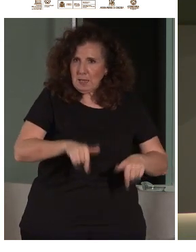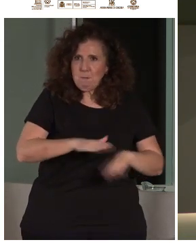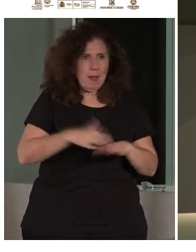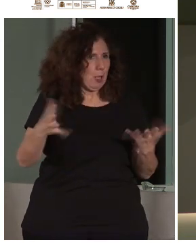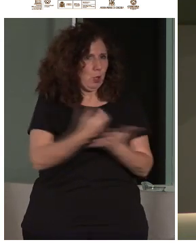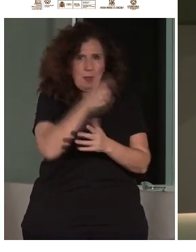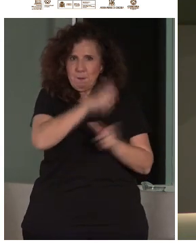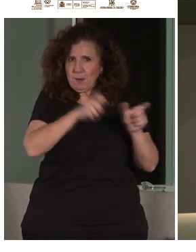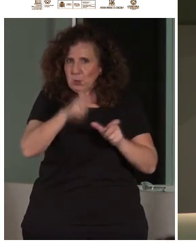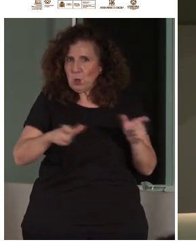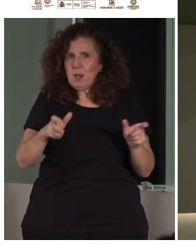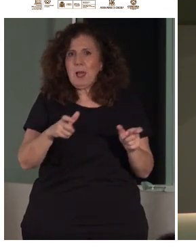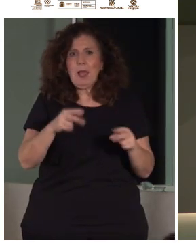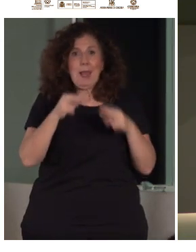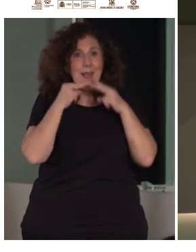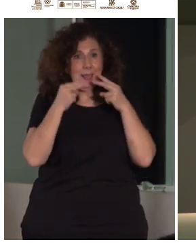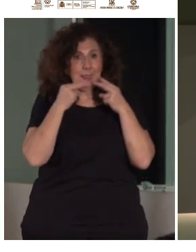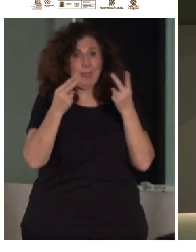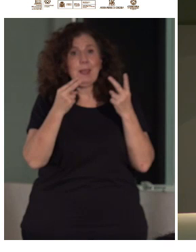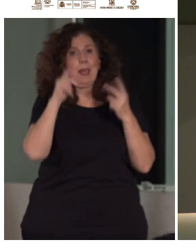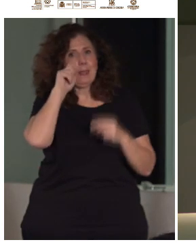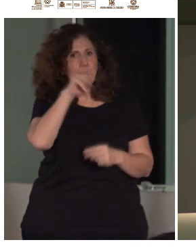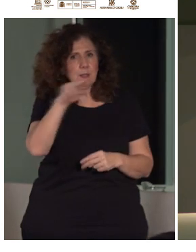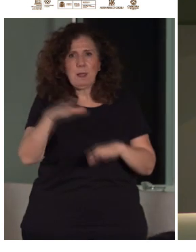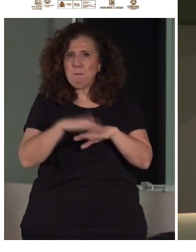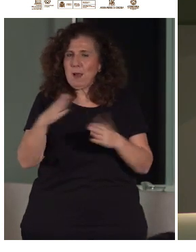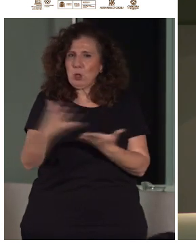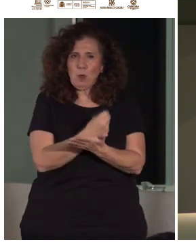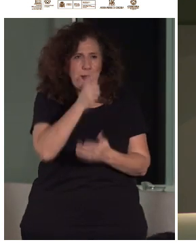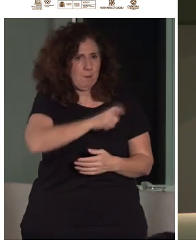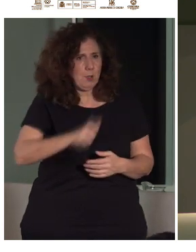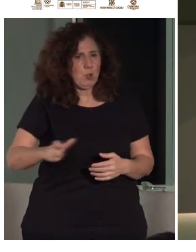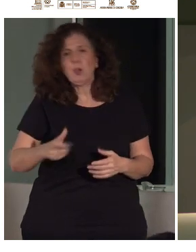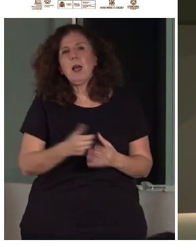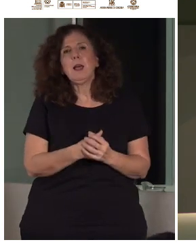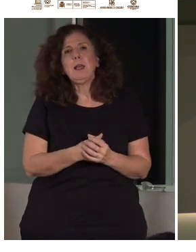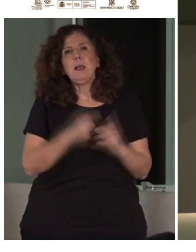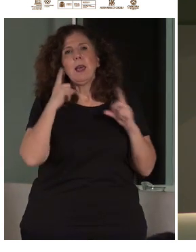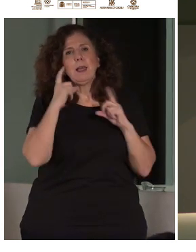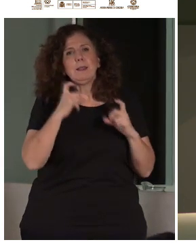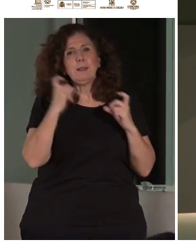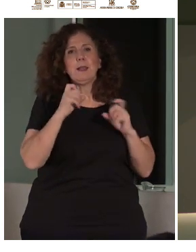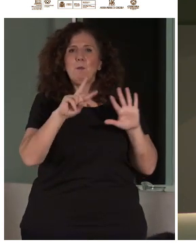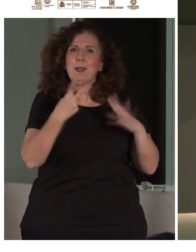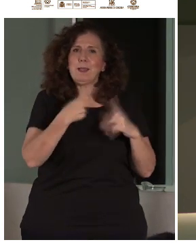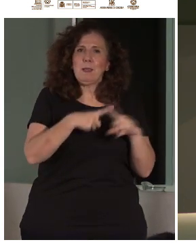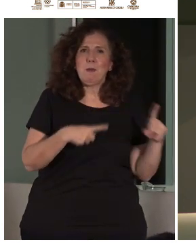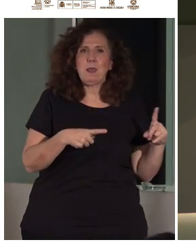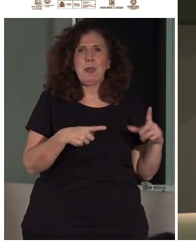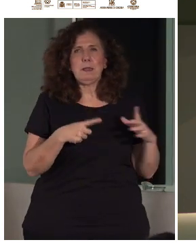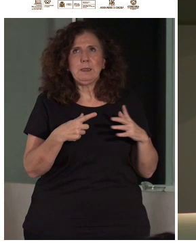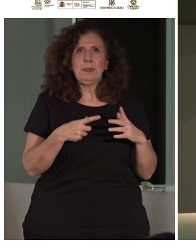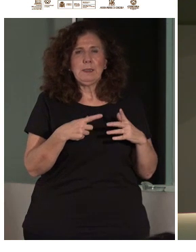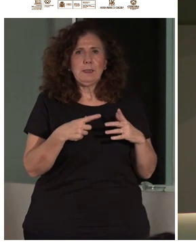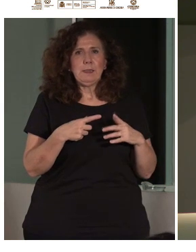las personas, la cena también y la visita para todas las personas que estéis aquí y que intentaremos a las siete y media, bueno,